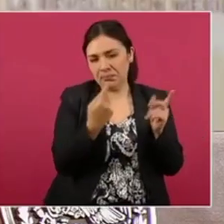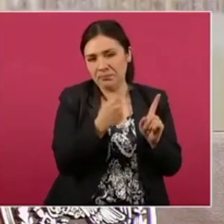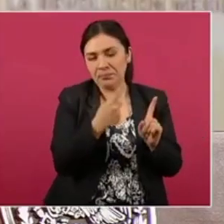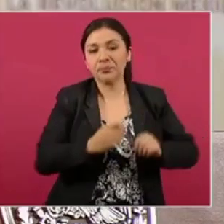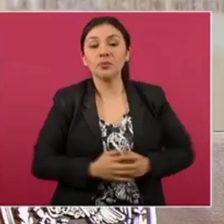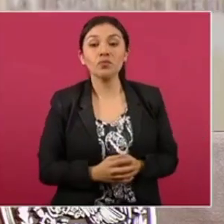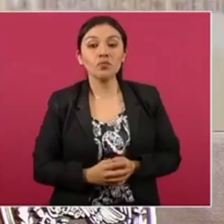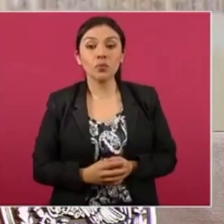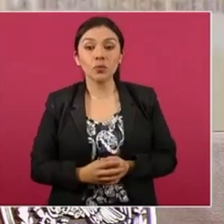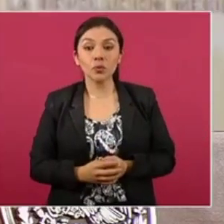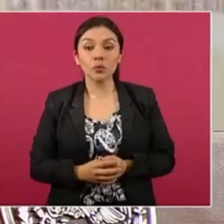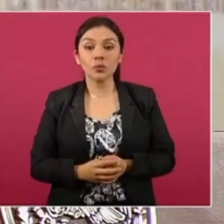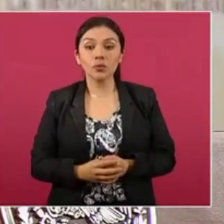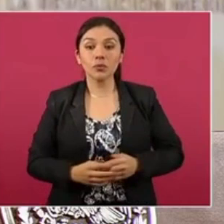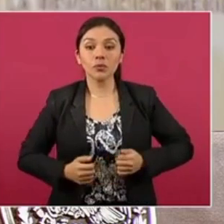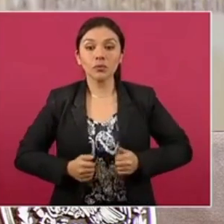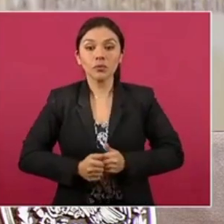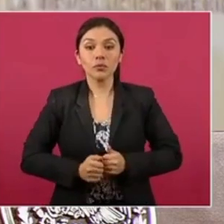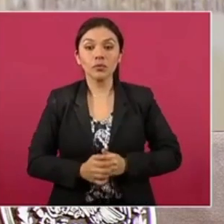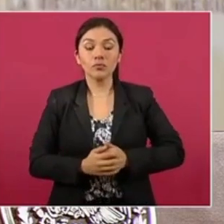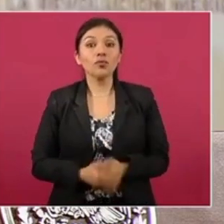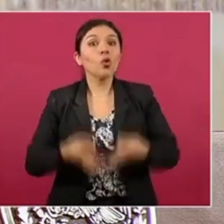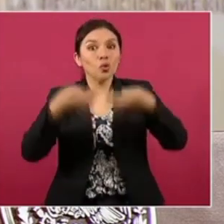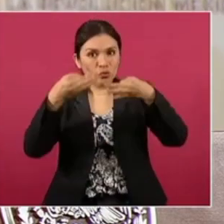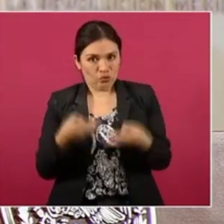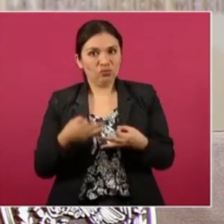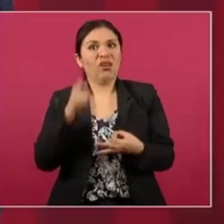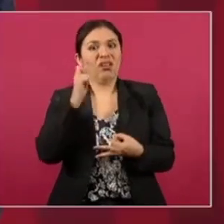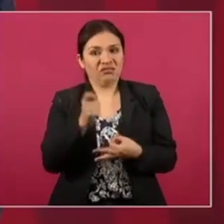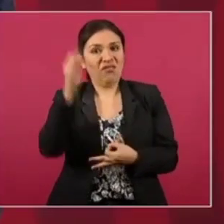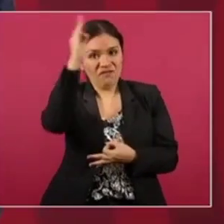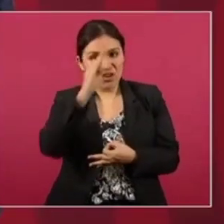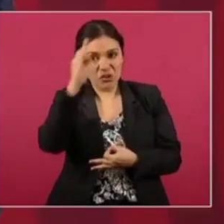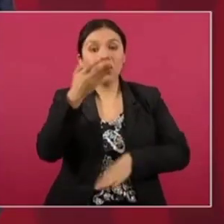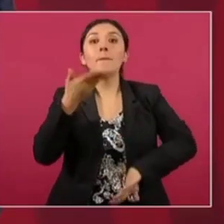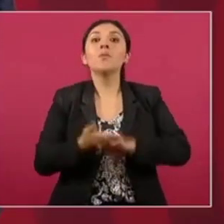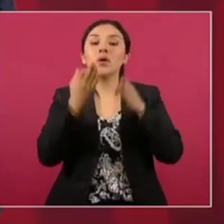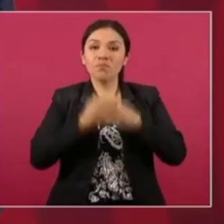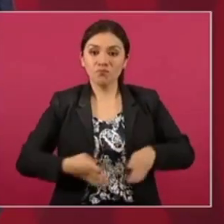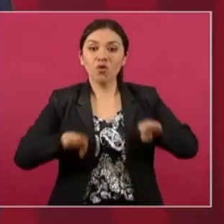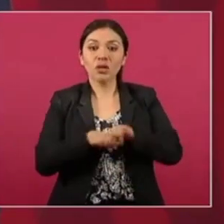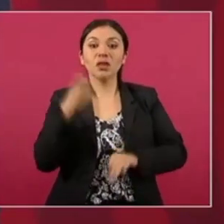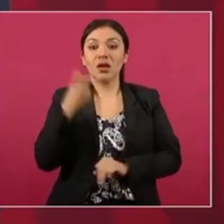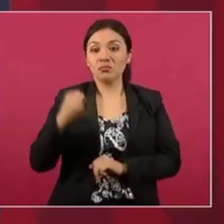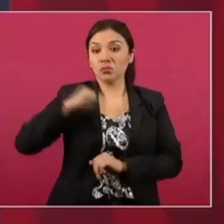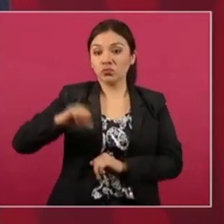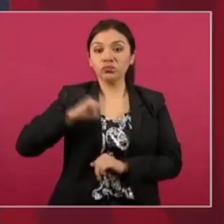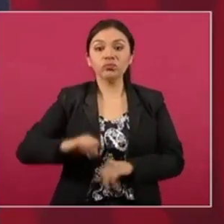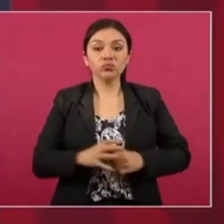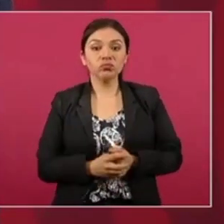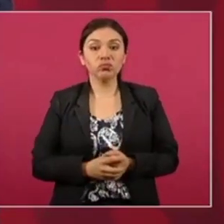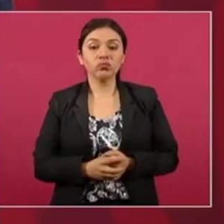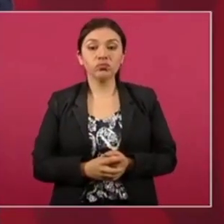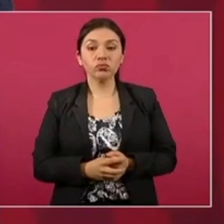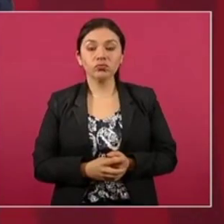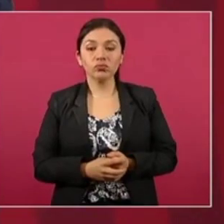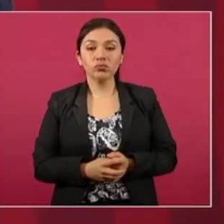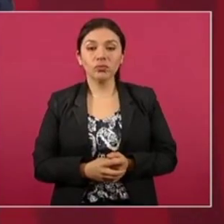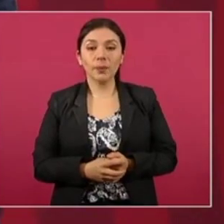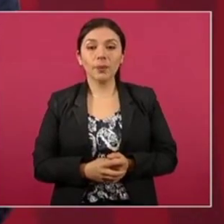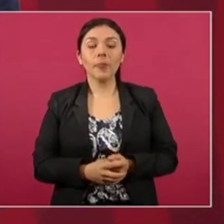lo espírita, que era una filosofía importante en ese entonces. Bueno,